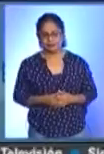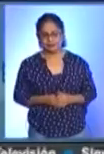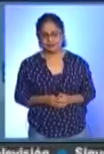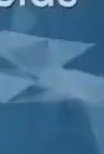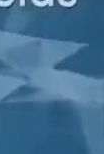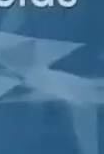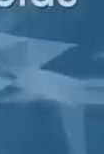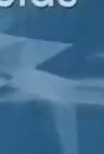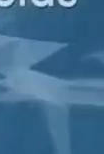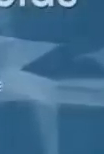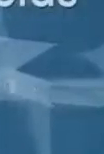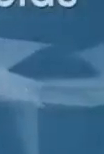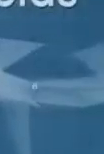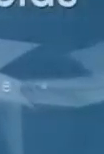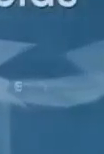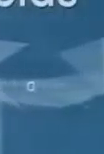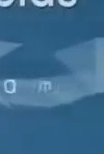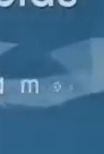más.